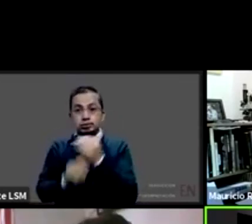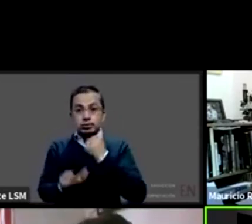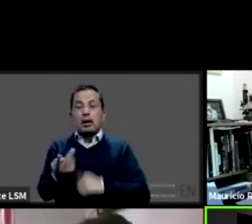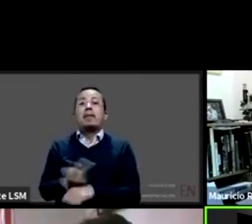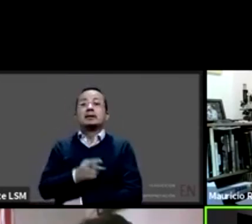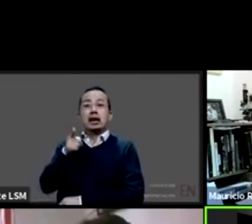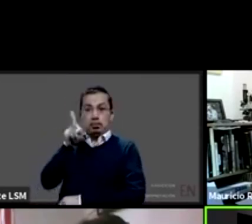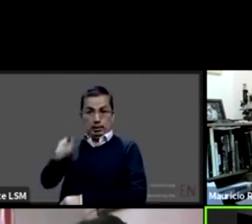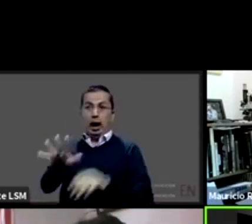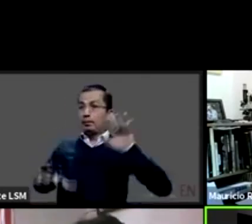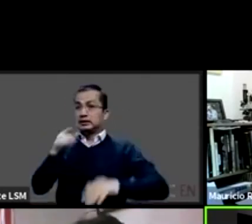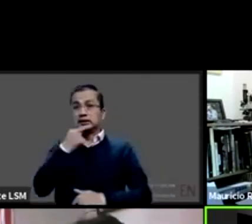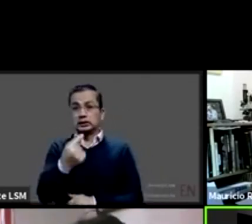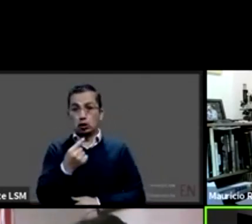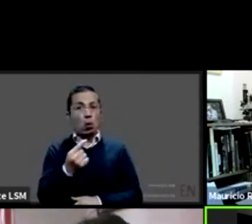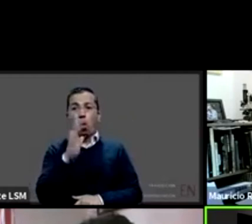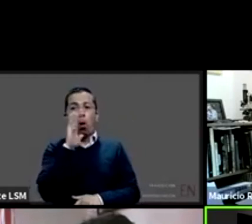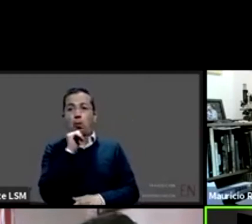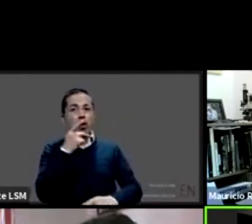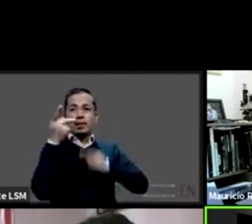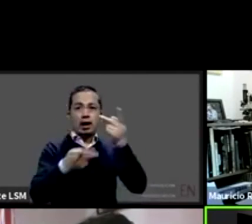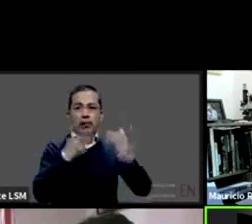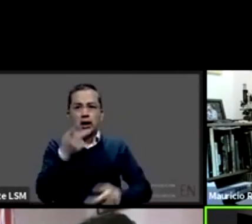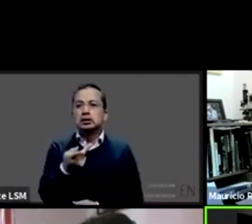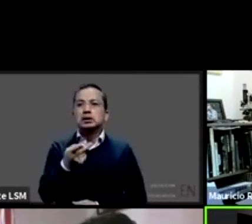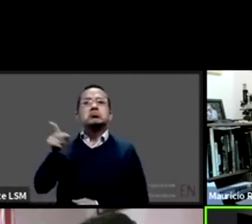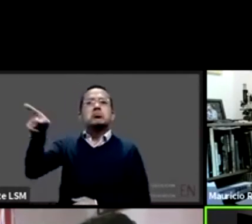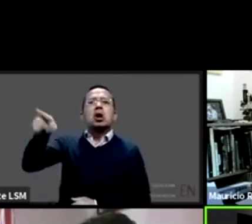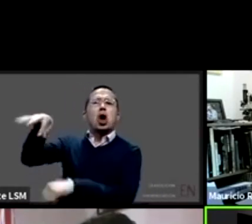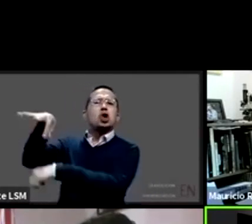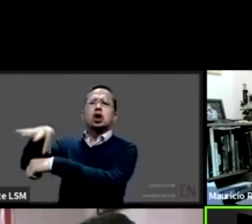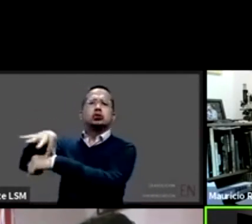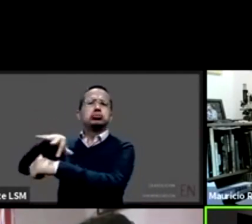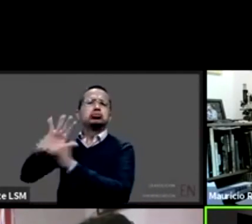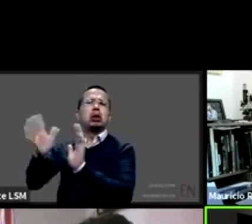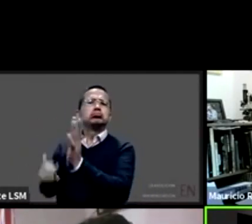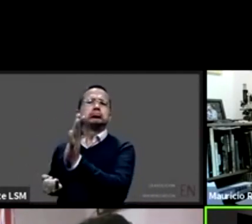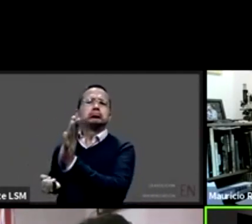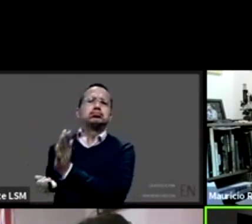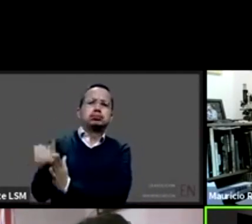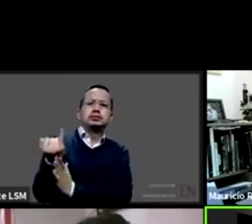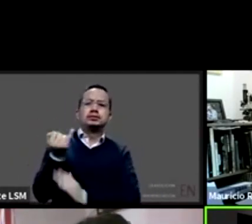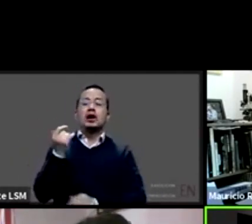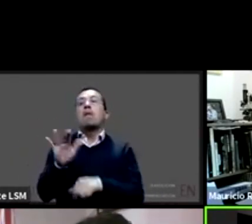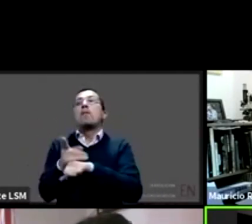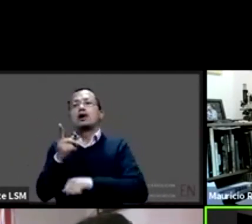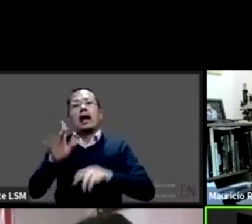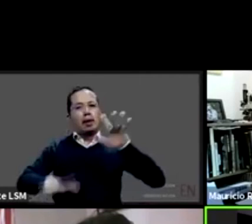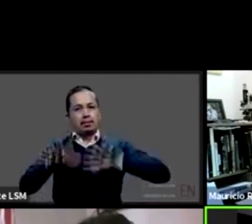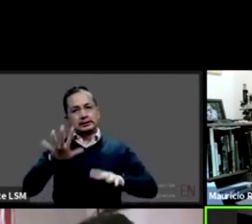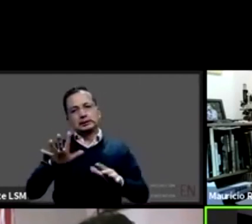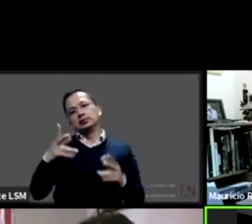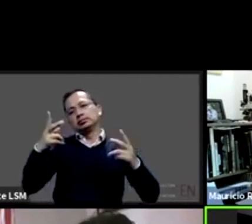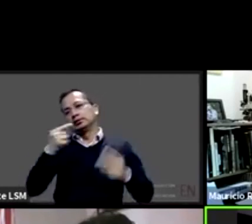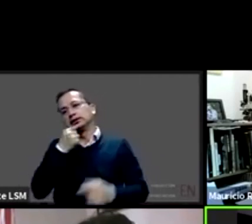había si porque comprometía el proceso respiratorio porque sabemos que algunos antiepilépticos comprometen el sistema respiratorio